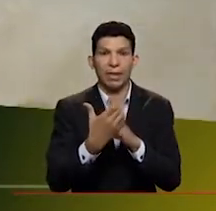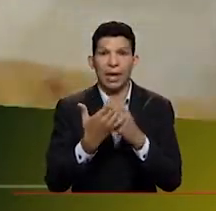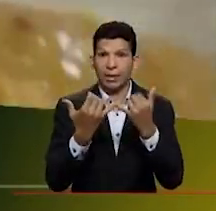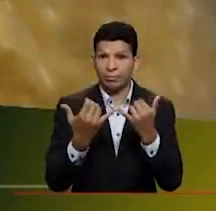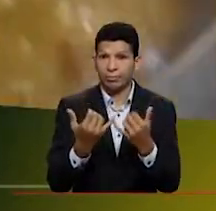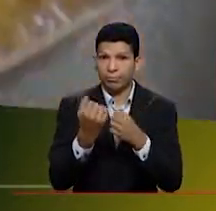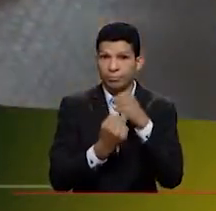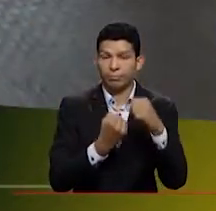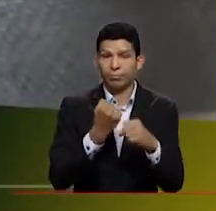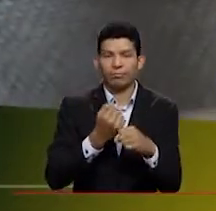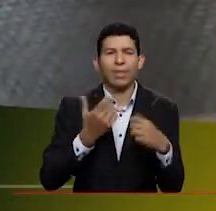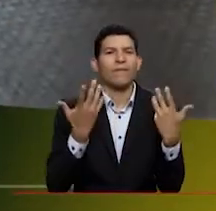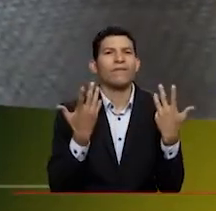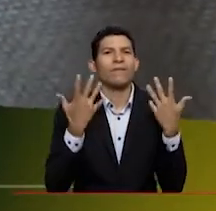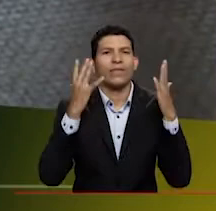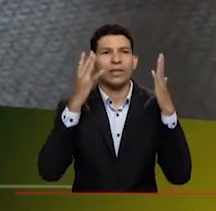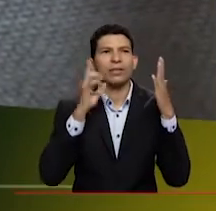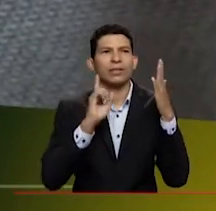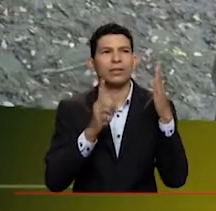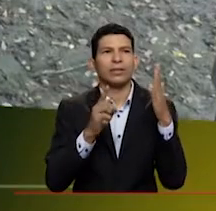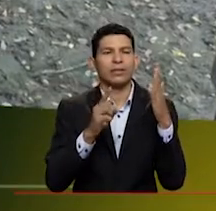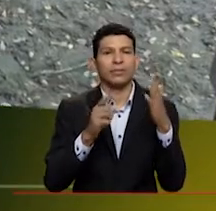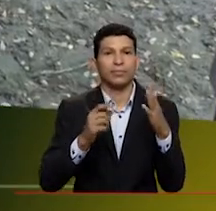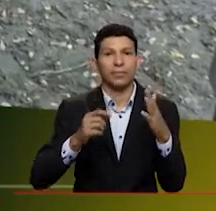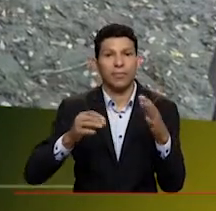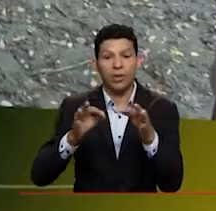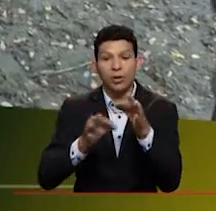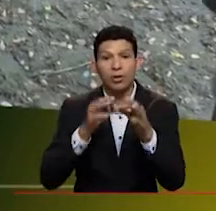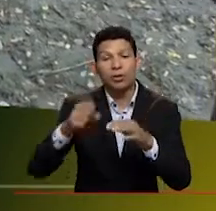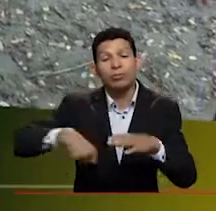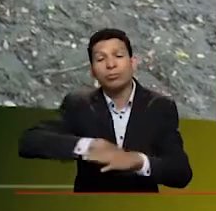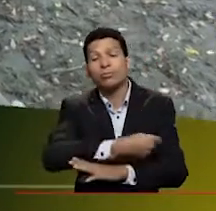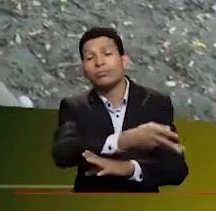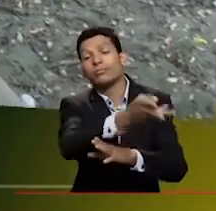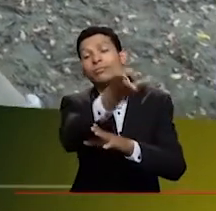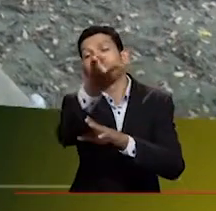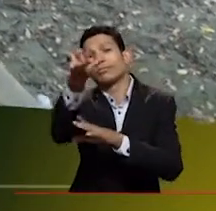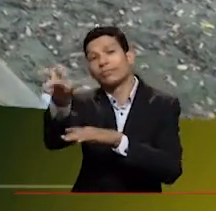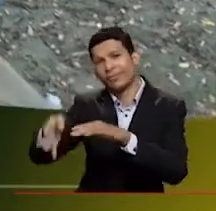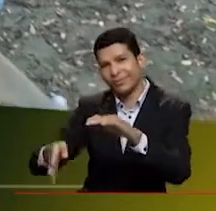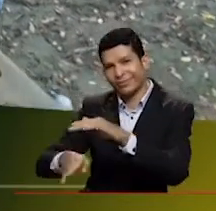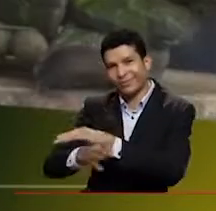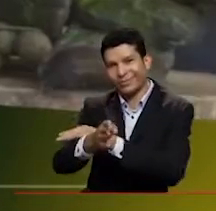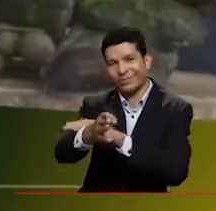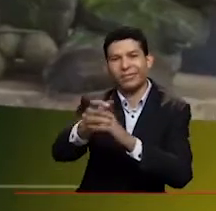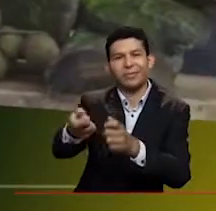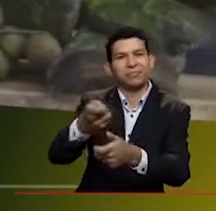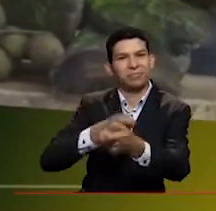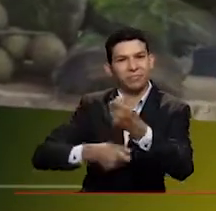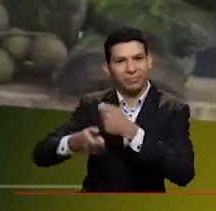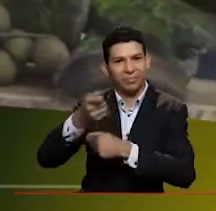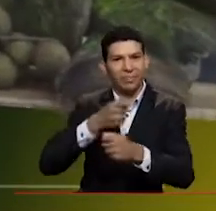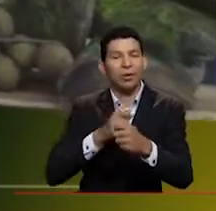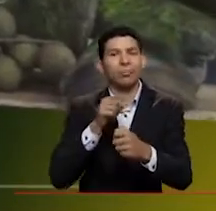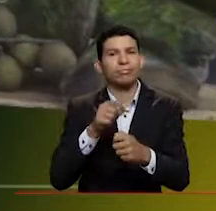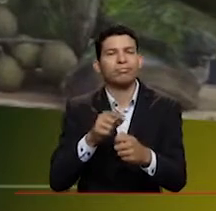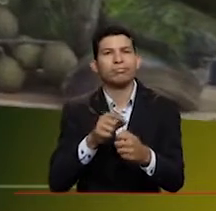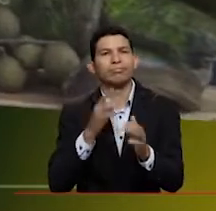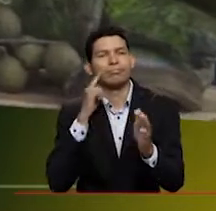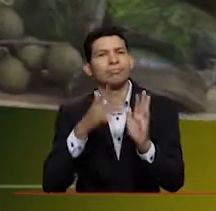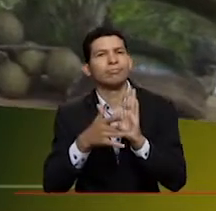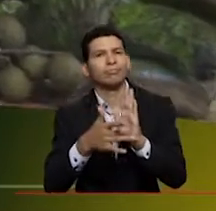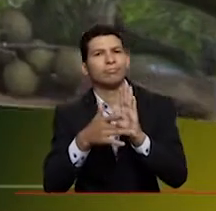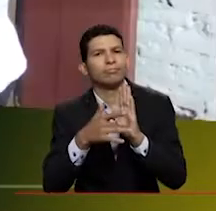este año, por ejemplo, se hizo el Festival de la Atarraya y las comunidades anfibias y se pudieron tener varias